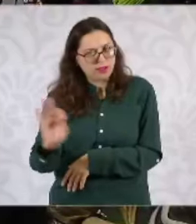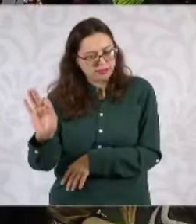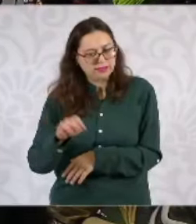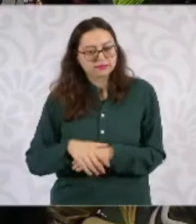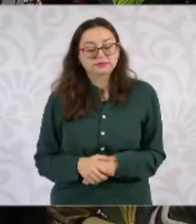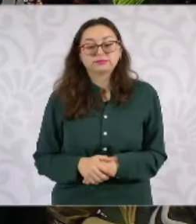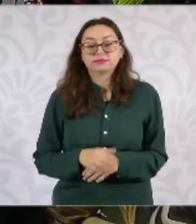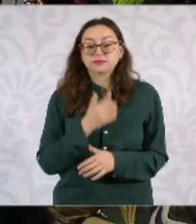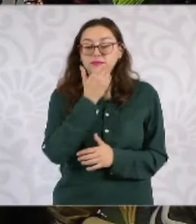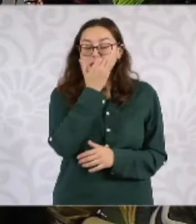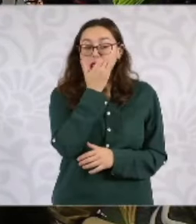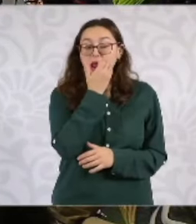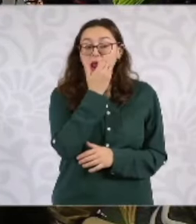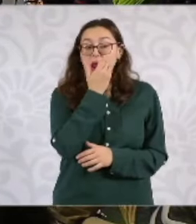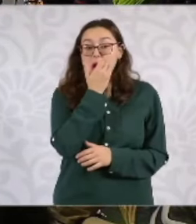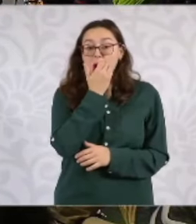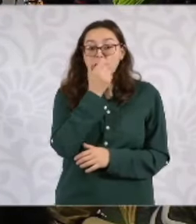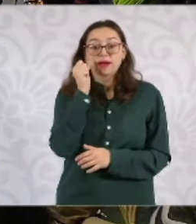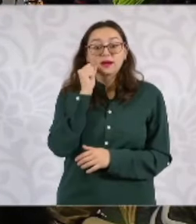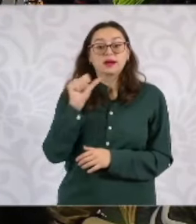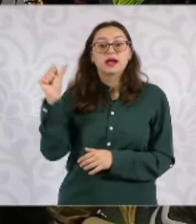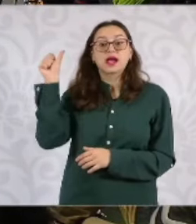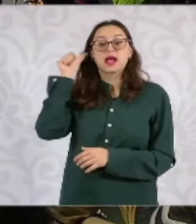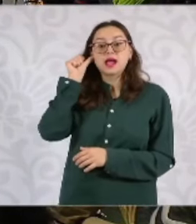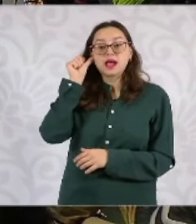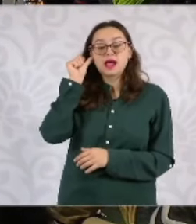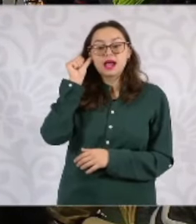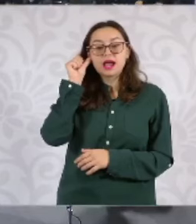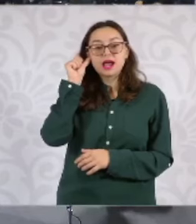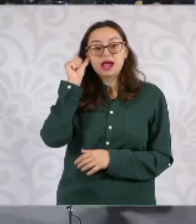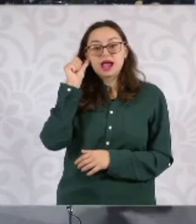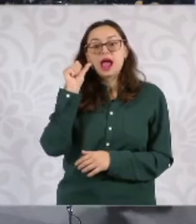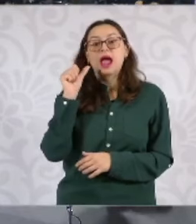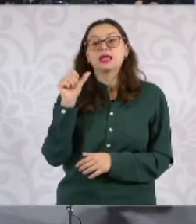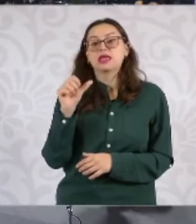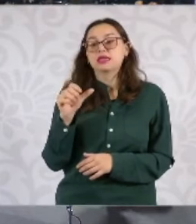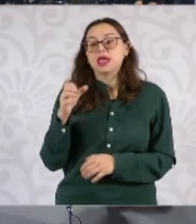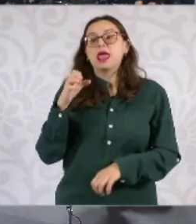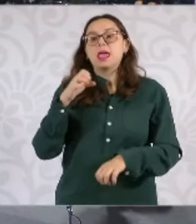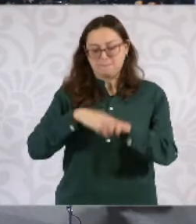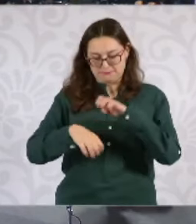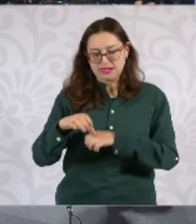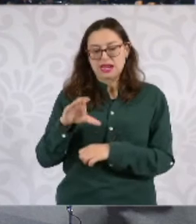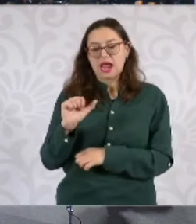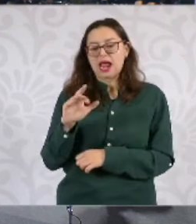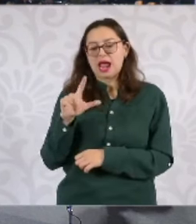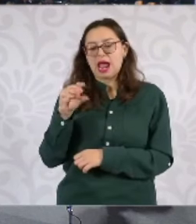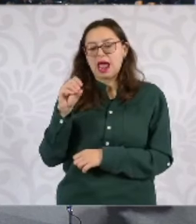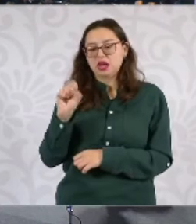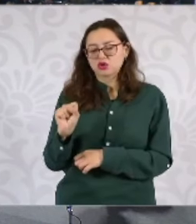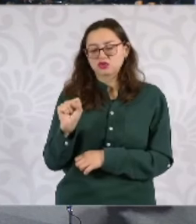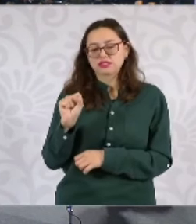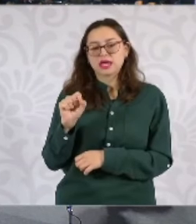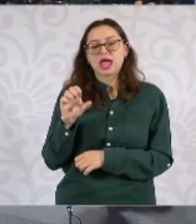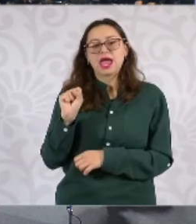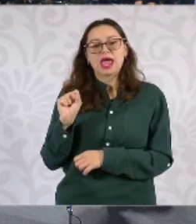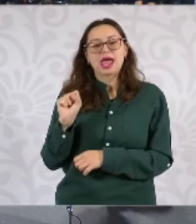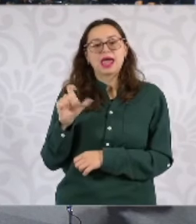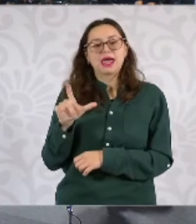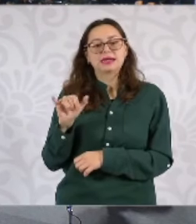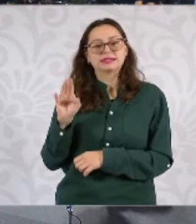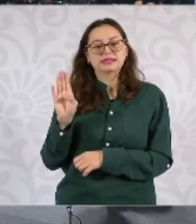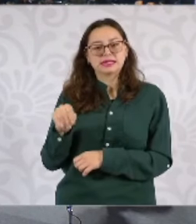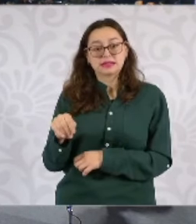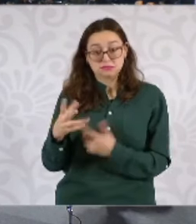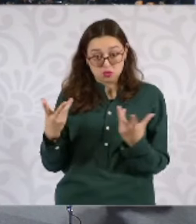Y sobre la reunión que tuvo ayer con el empresario Carlos Slim, ¿nos puede dar algunos detalles de lo que hablaron y si está contemplada alguna de sus